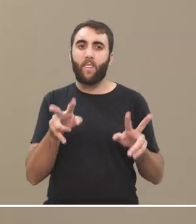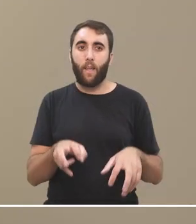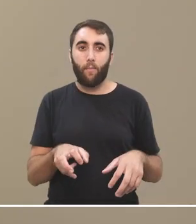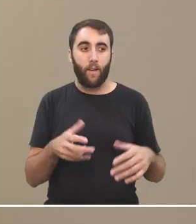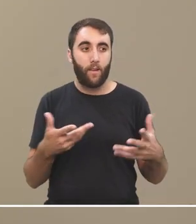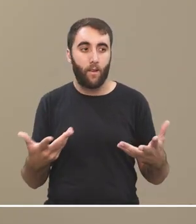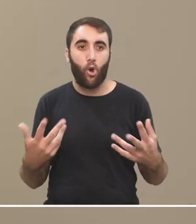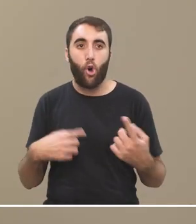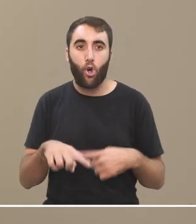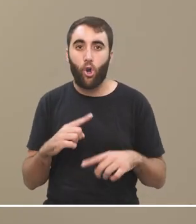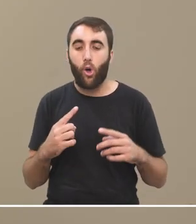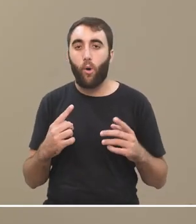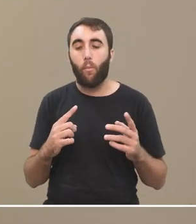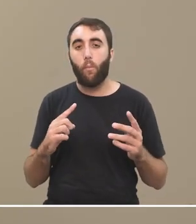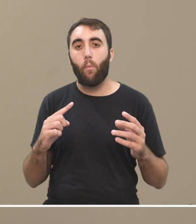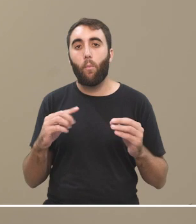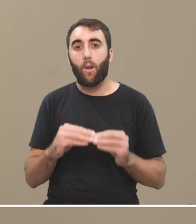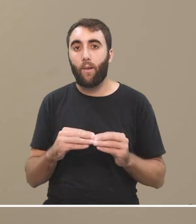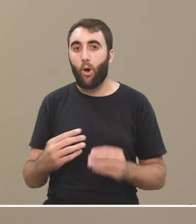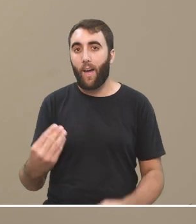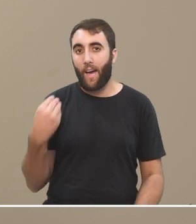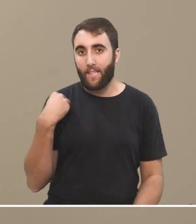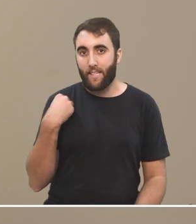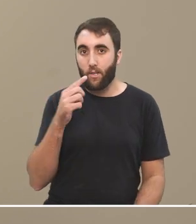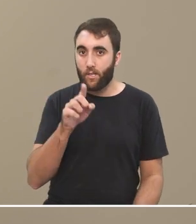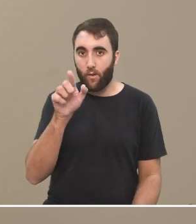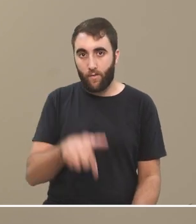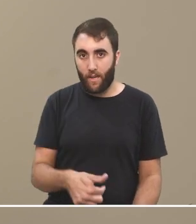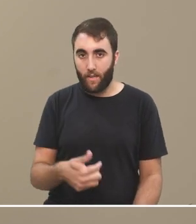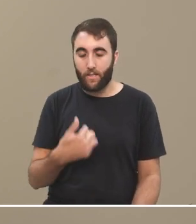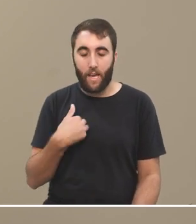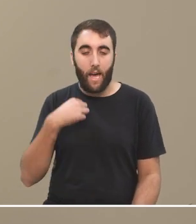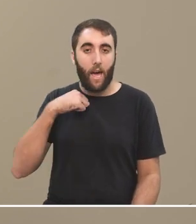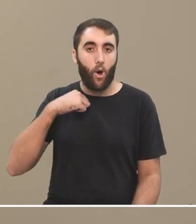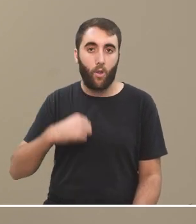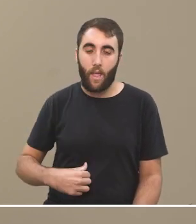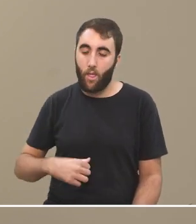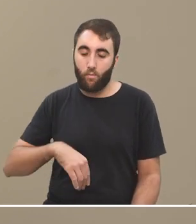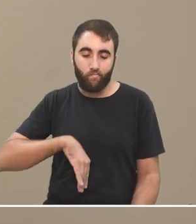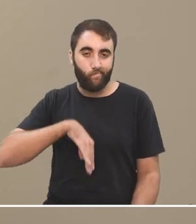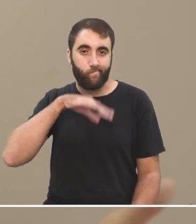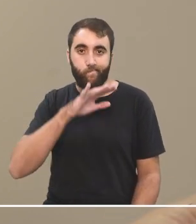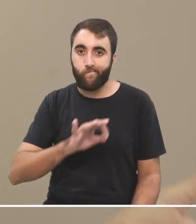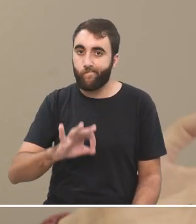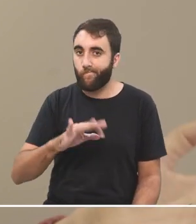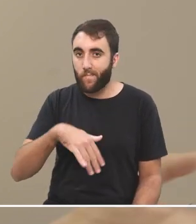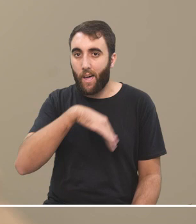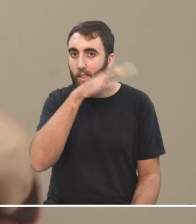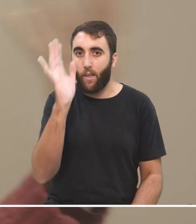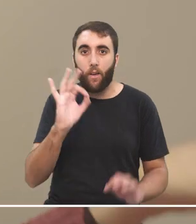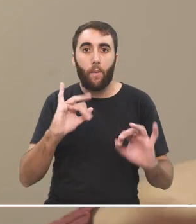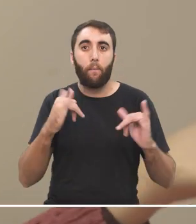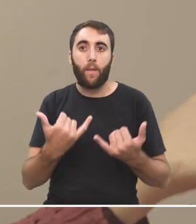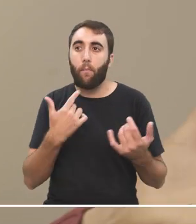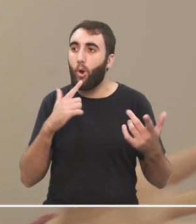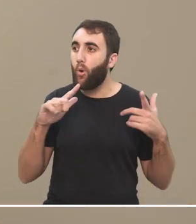motivos que nos hacen cuestionarlo es el cansancio que esto provoca estamos agotados porque esto no tiene límite o sea por